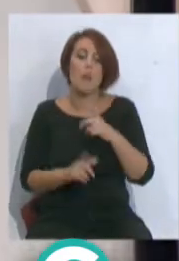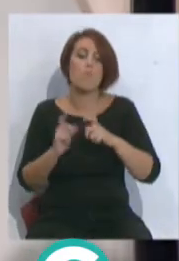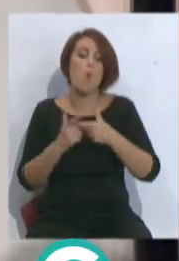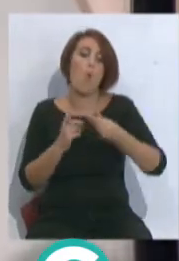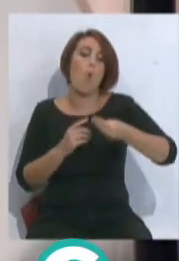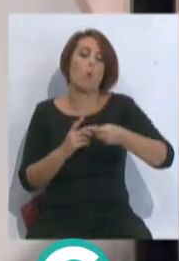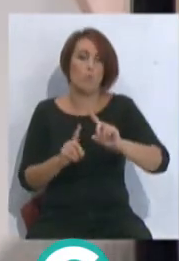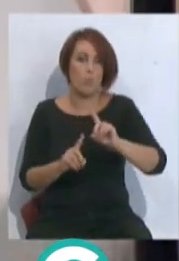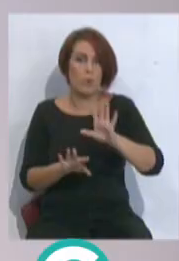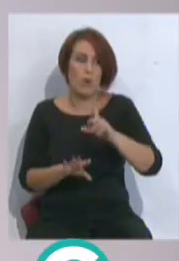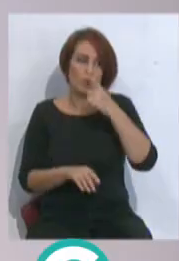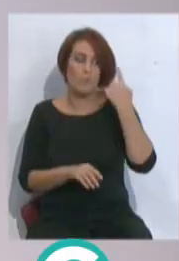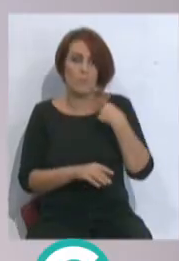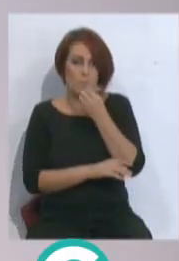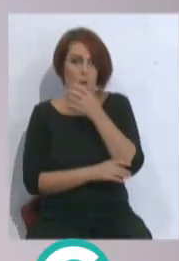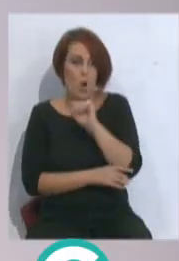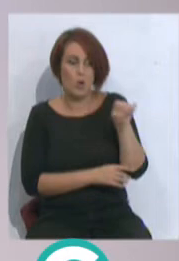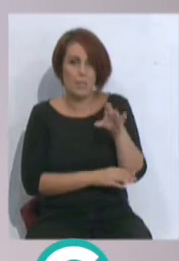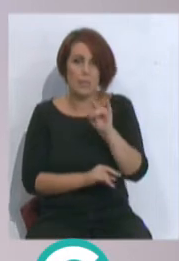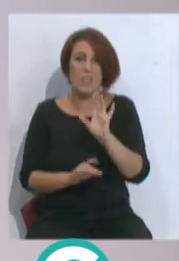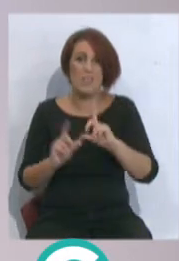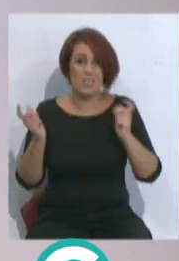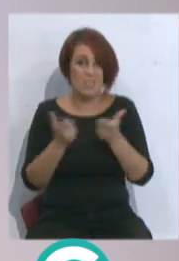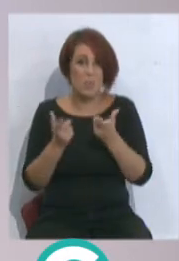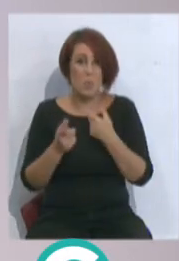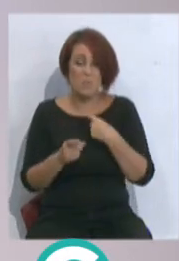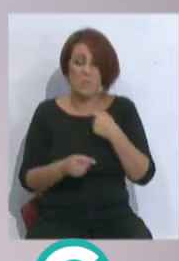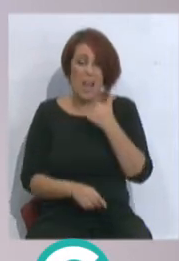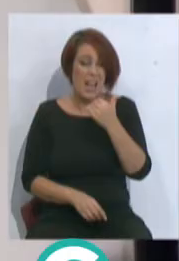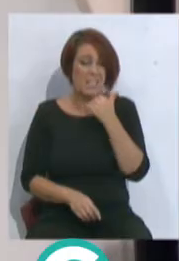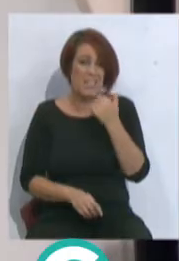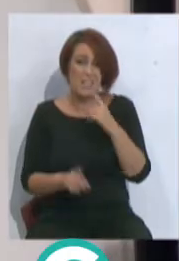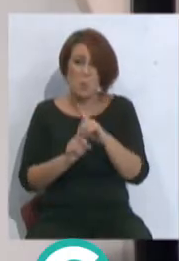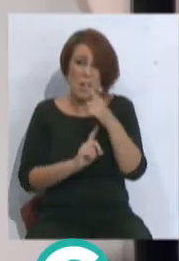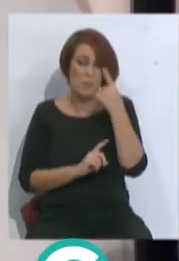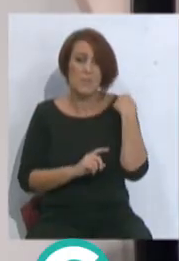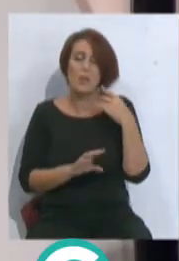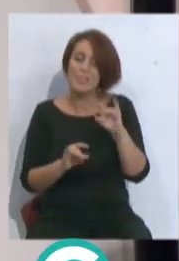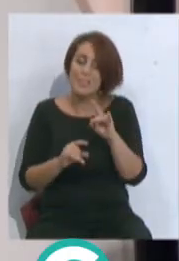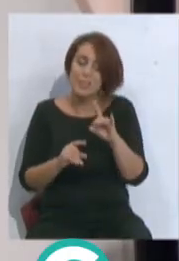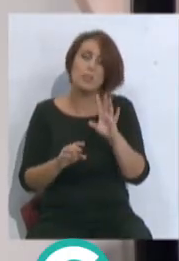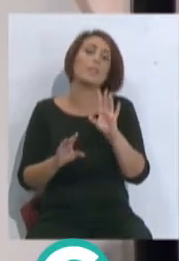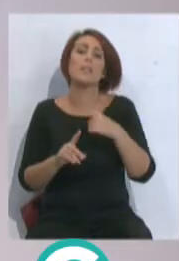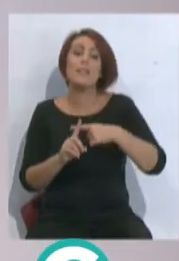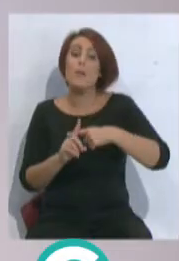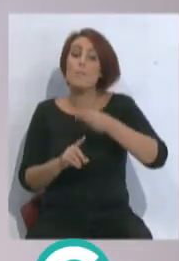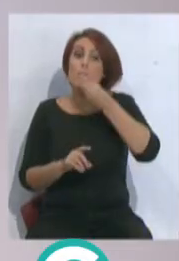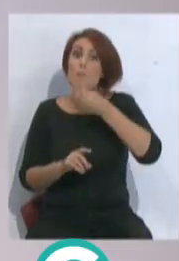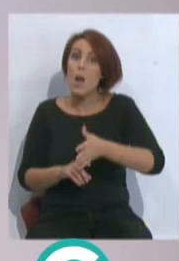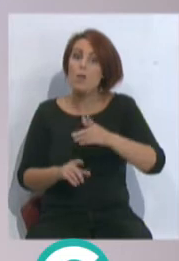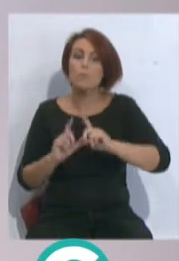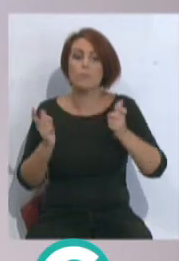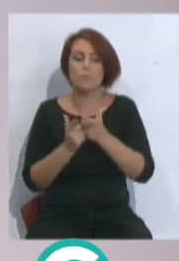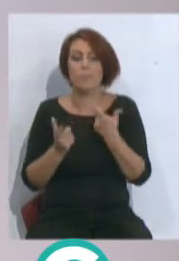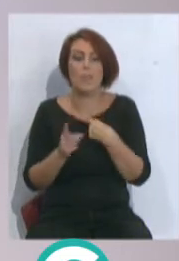no, pero mejor que el año pasado. Para mí el 11 prácticamente sigue siendo el del año pasado. Sí, pero eso es otra cosa. 11, 11. Estando todos a su mejor nivel, el 11 titular